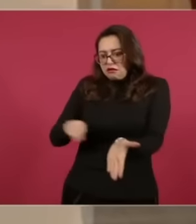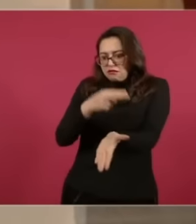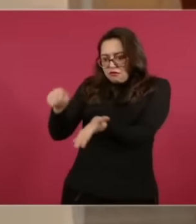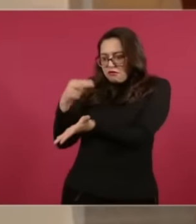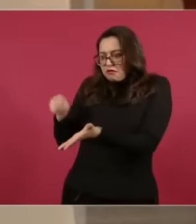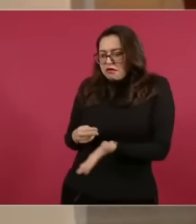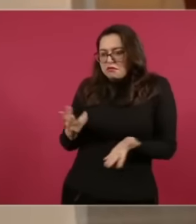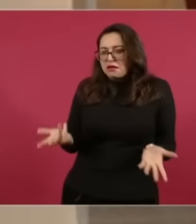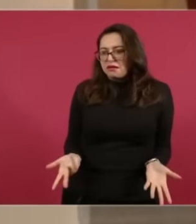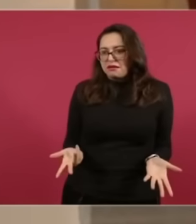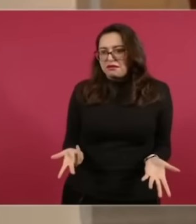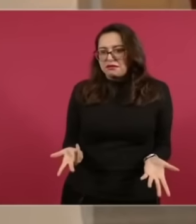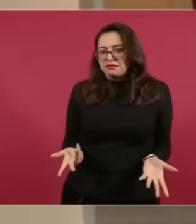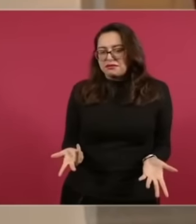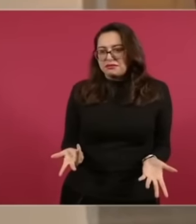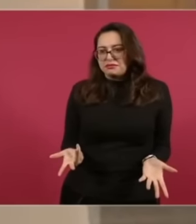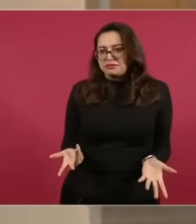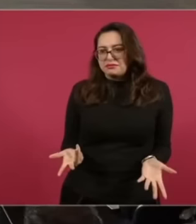En el 23